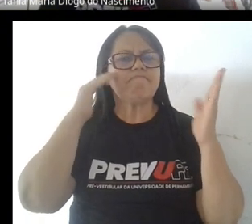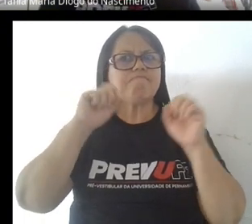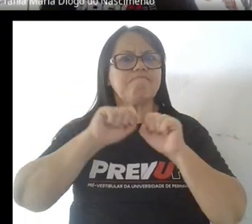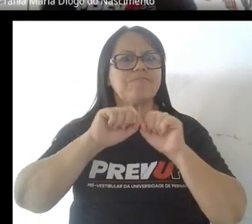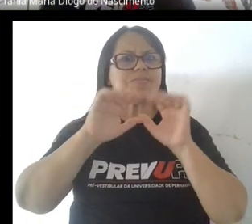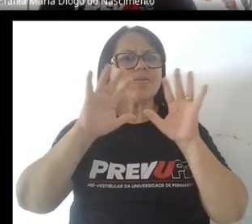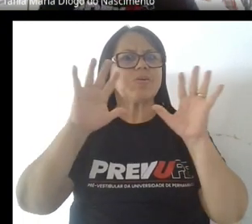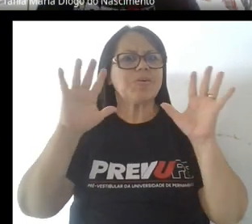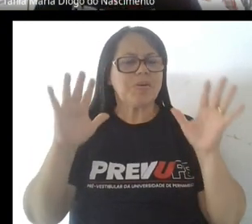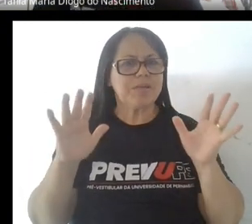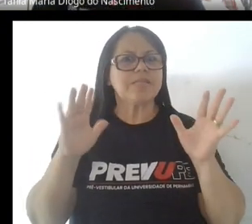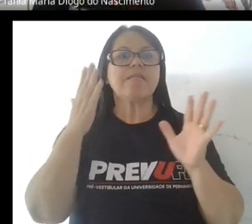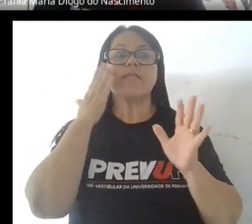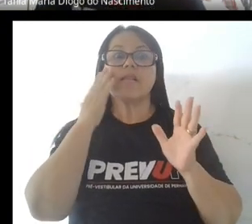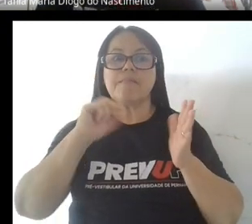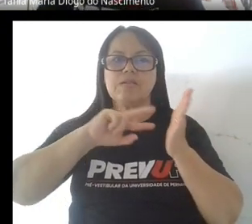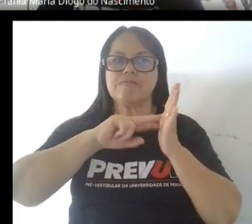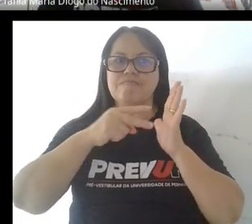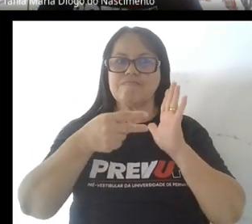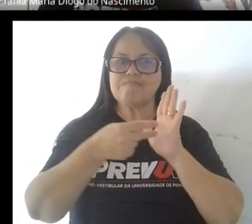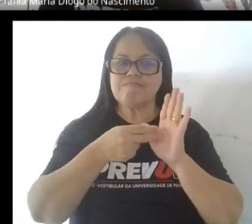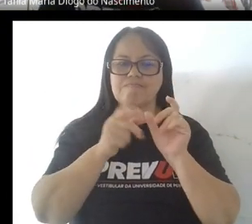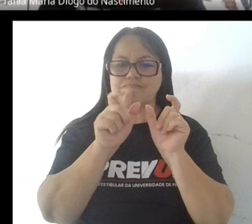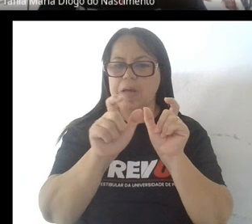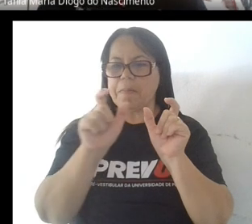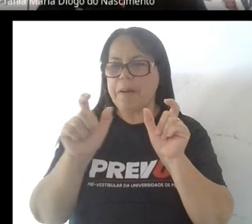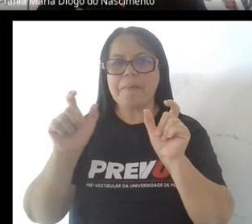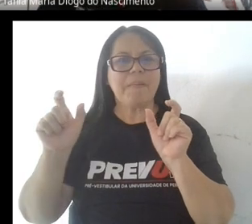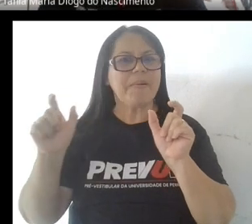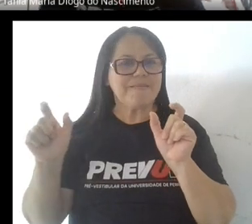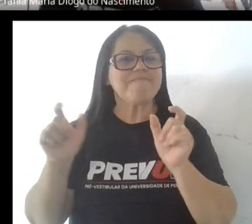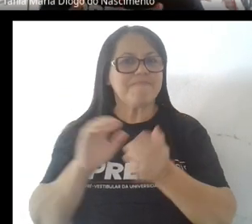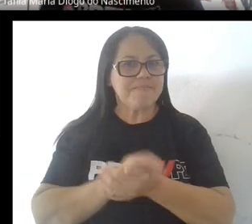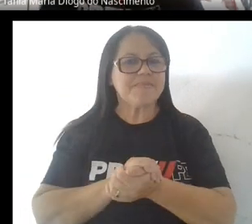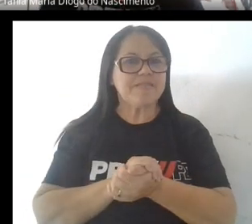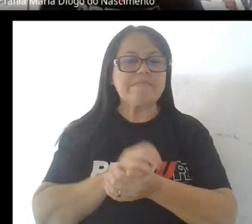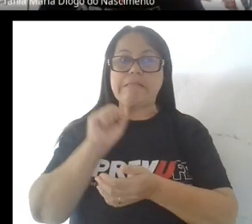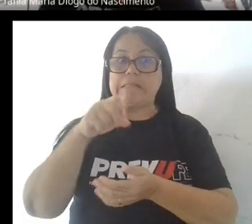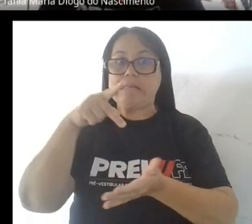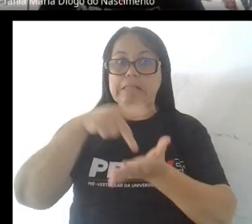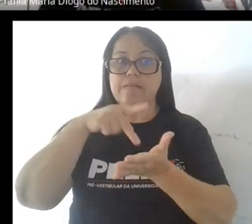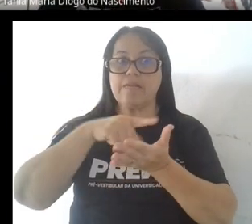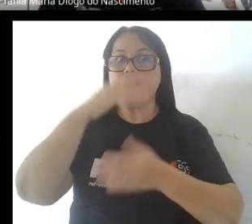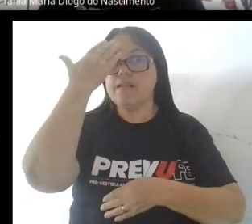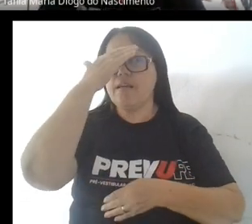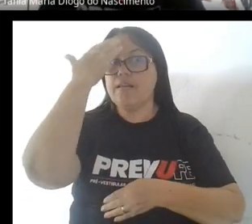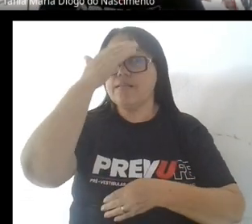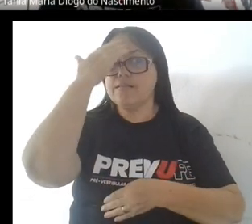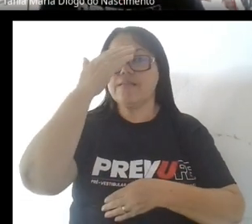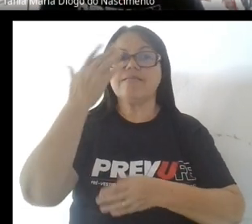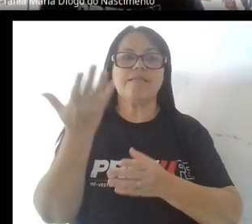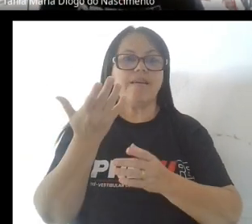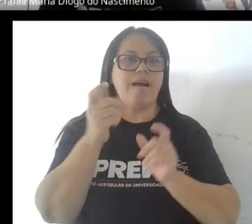cuando decimos comprenderlas, las palabras en ese sentido realmente de comprensión lectura, ¿no?